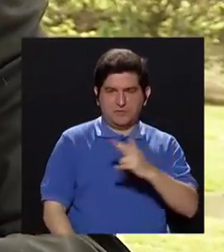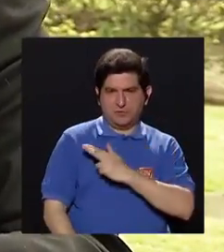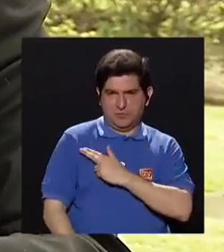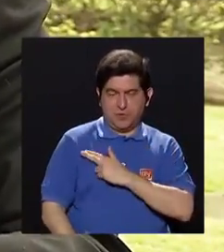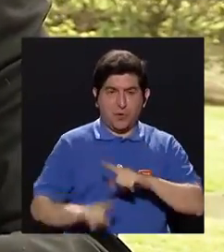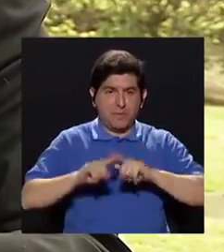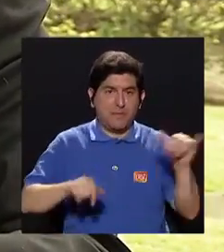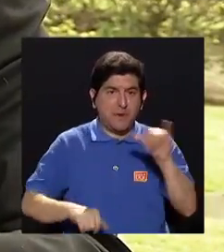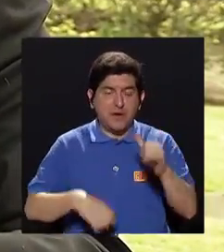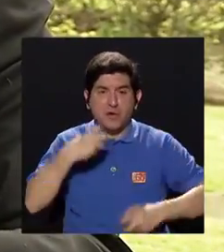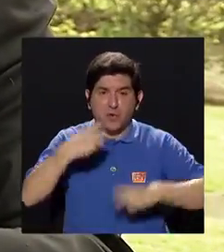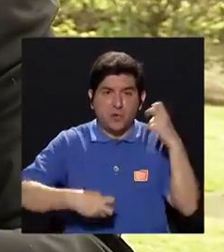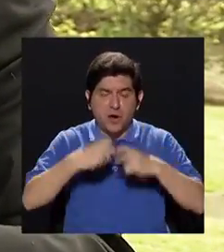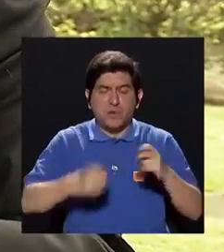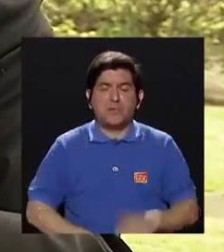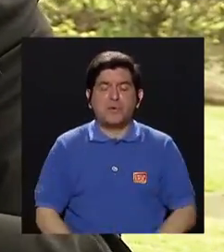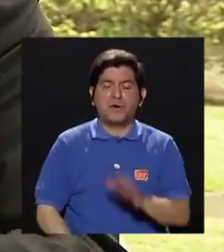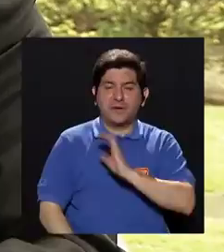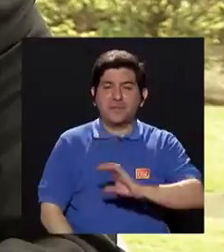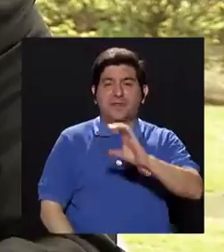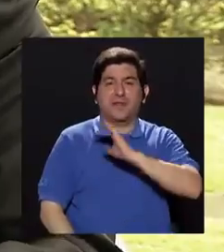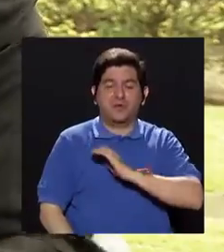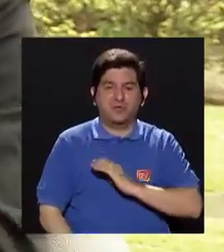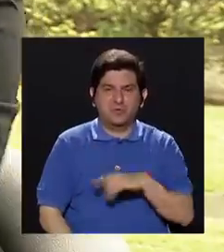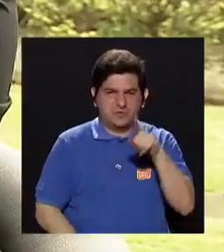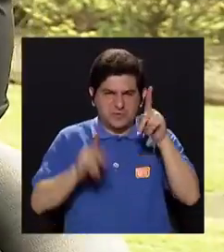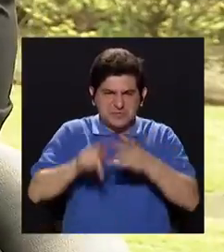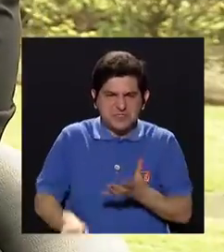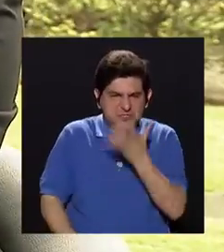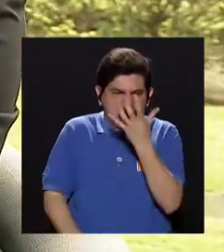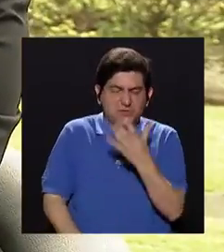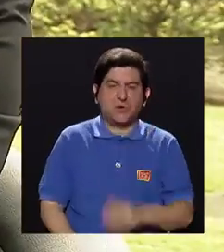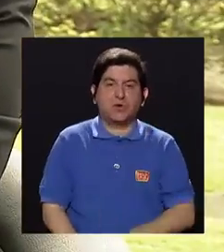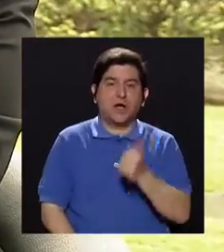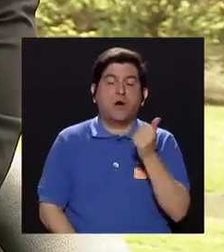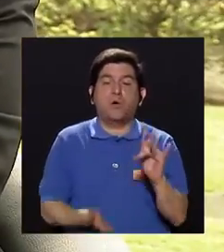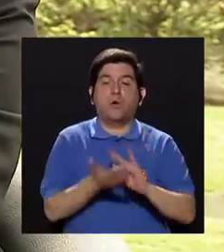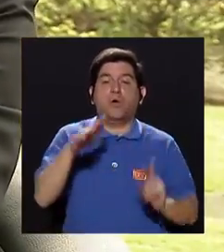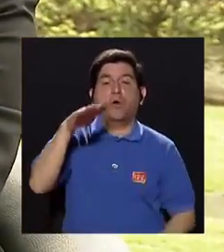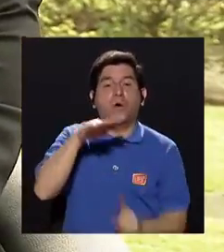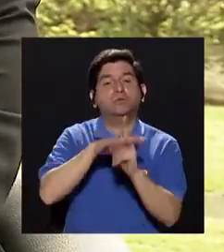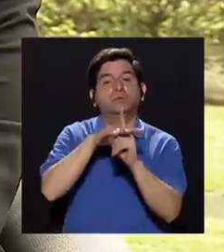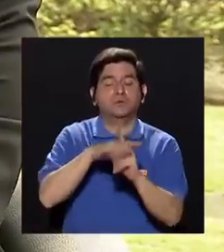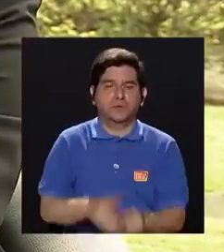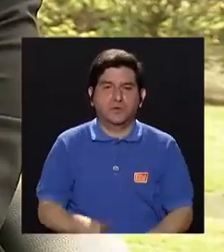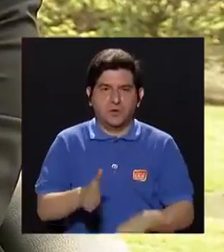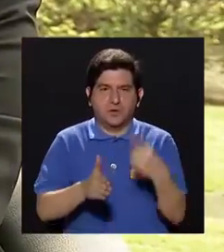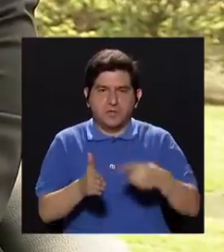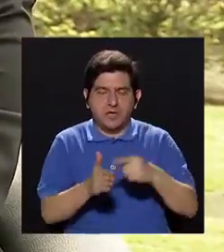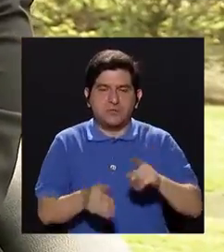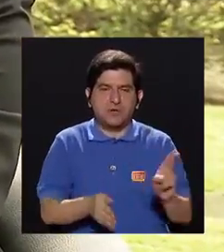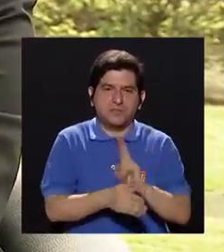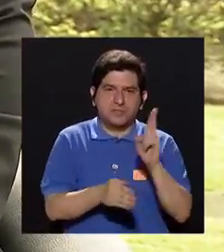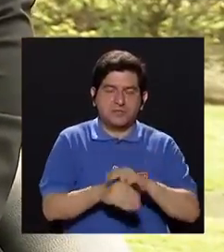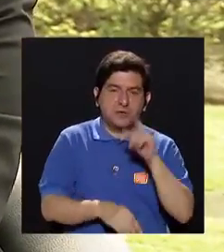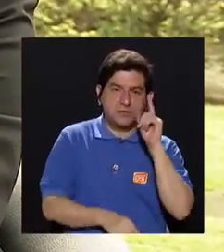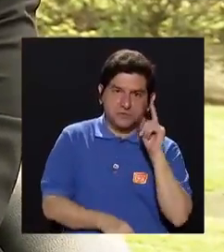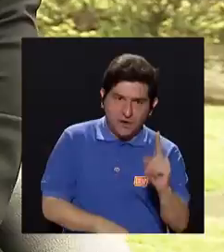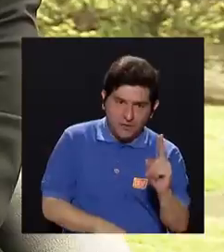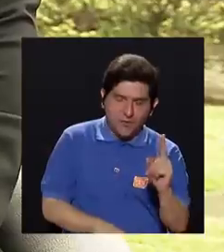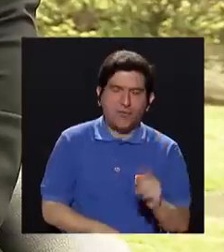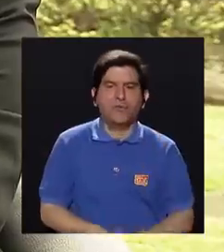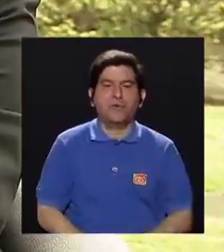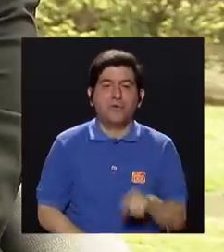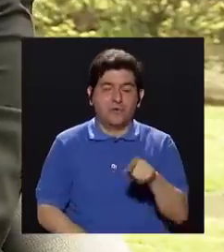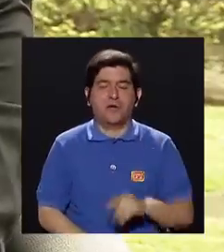dado que tiene también un problema conductual, porque a veces se pone más agresivo, aparece otro medicamento y a veces se utiliza uno que a su vez causa